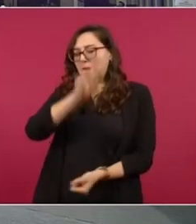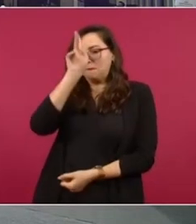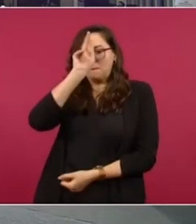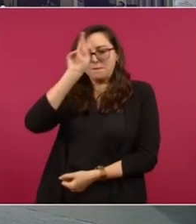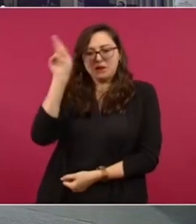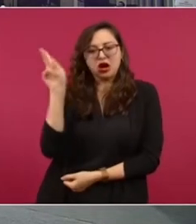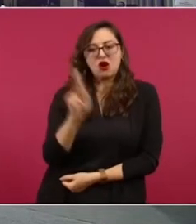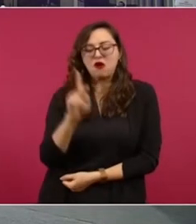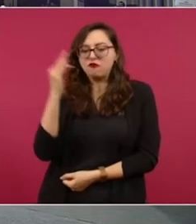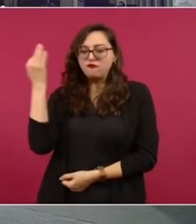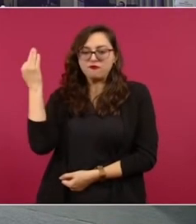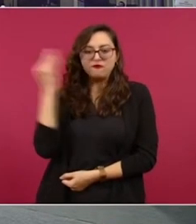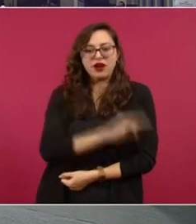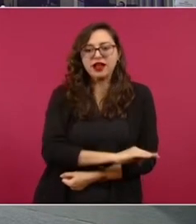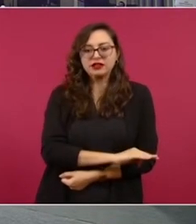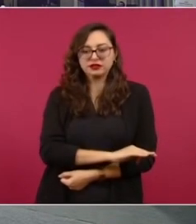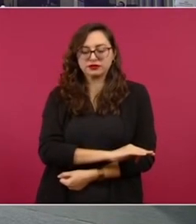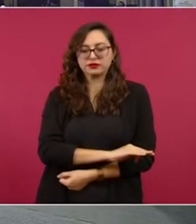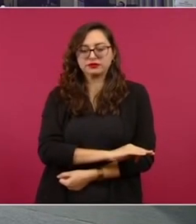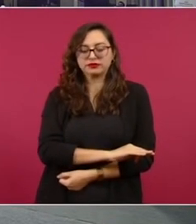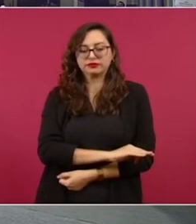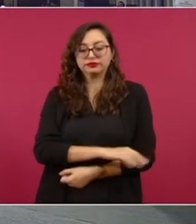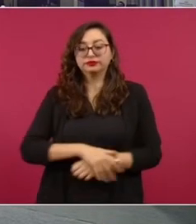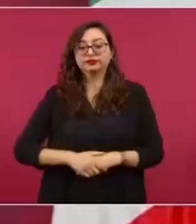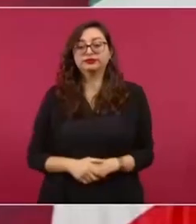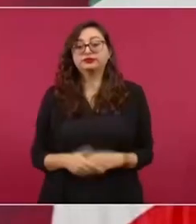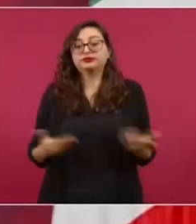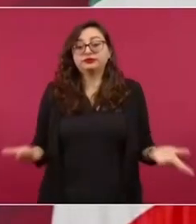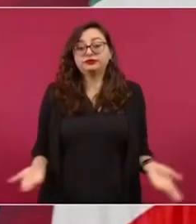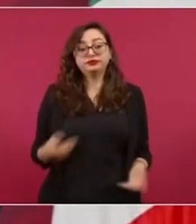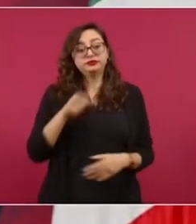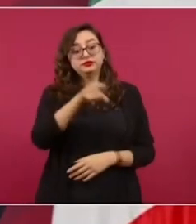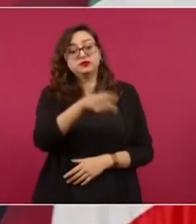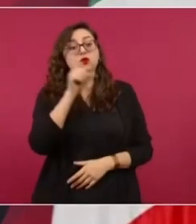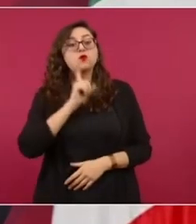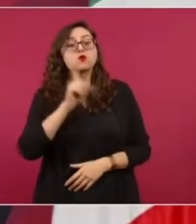En el caso de la señora Xochitl,